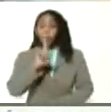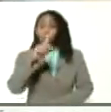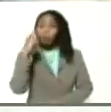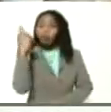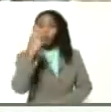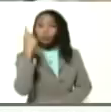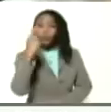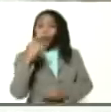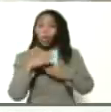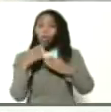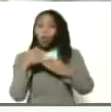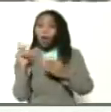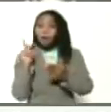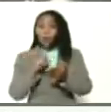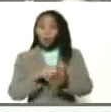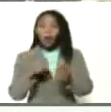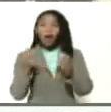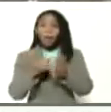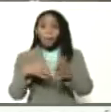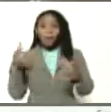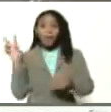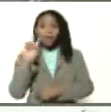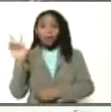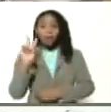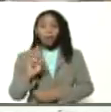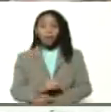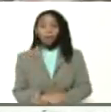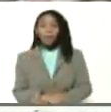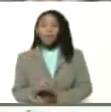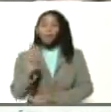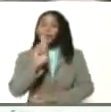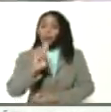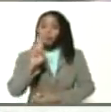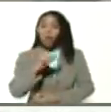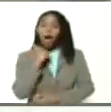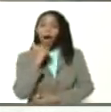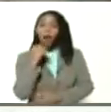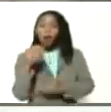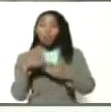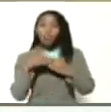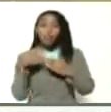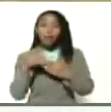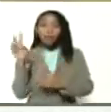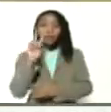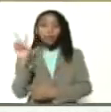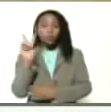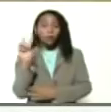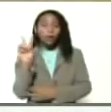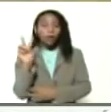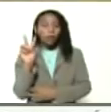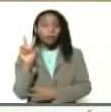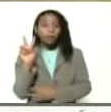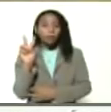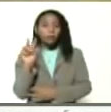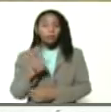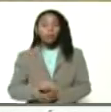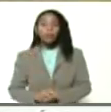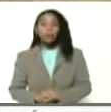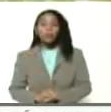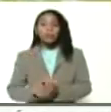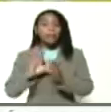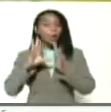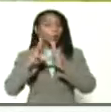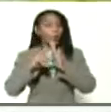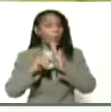dólar llegó al campo venezolano se utilizó algún dólar para ayudar al pueblo de Venezuela se lo